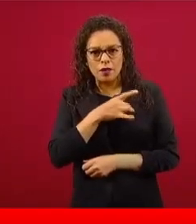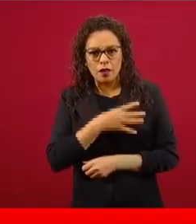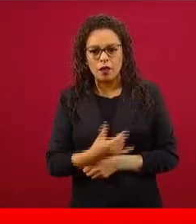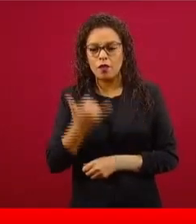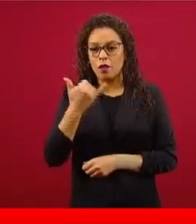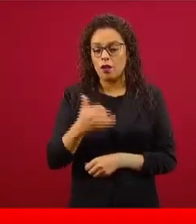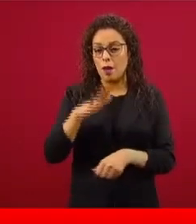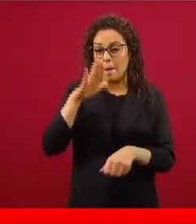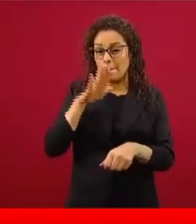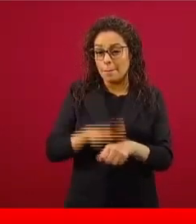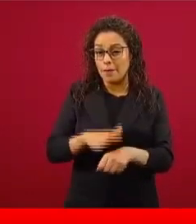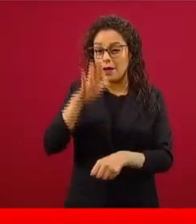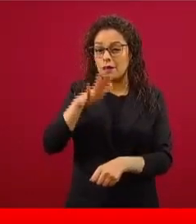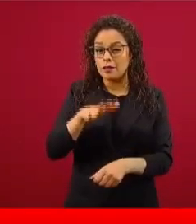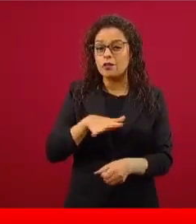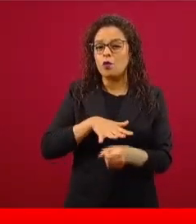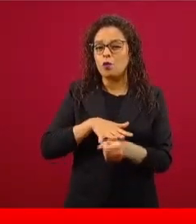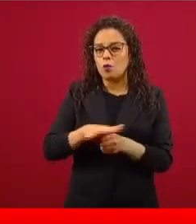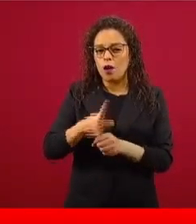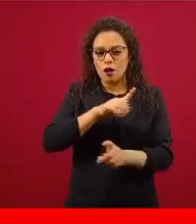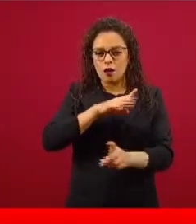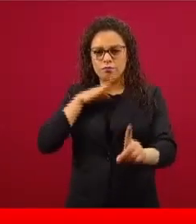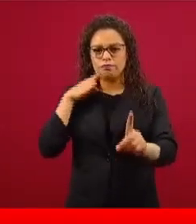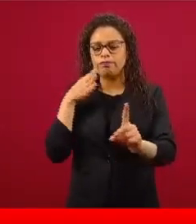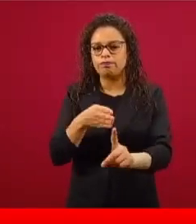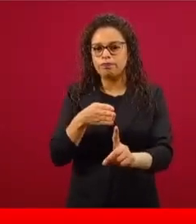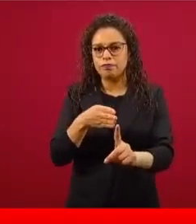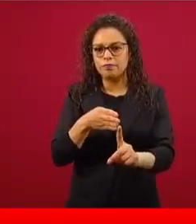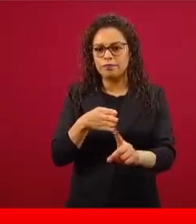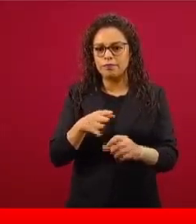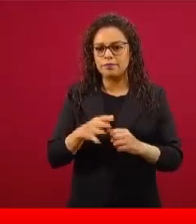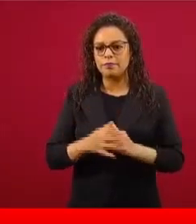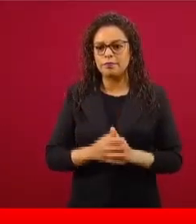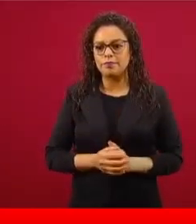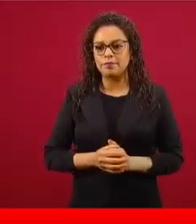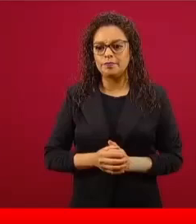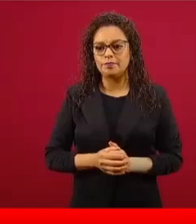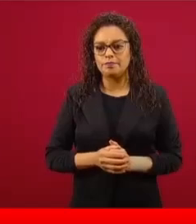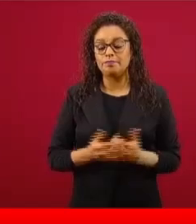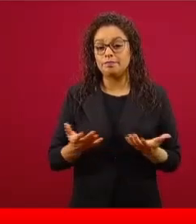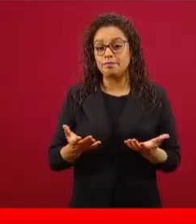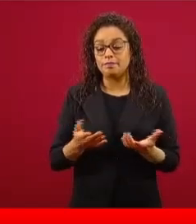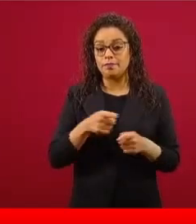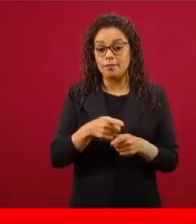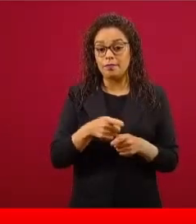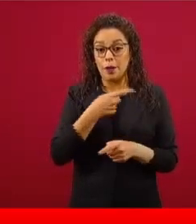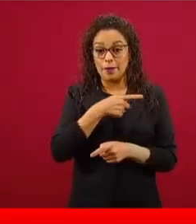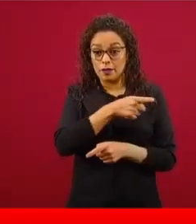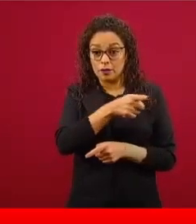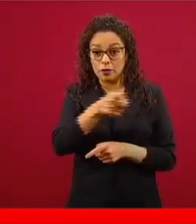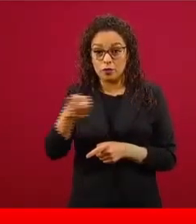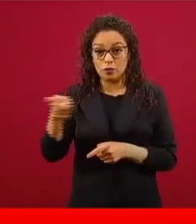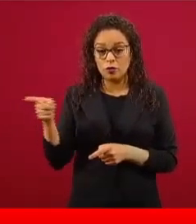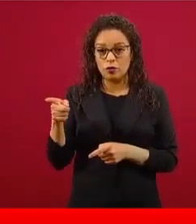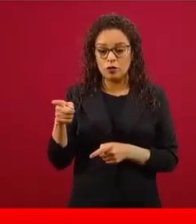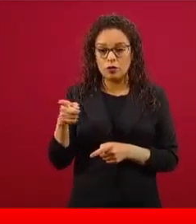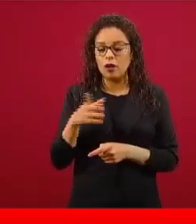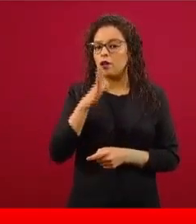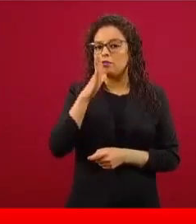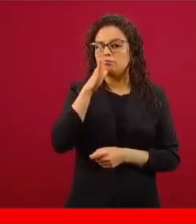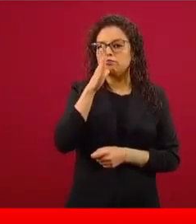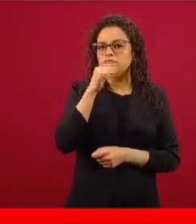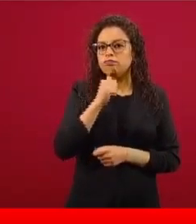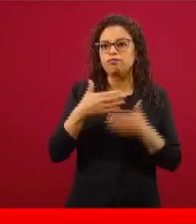más populares, en los sectores que no tienen acceso luego a contrastar la información. Y así estamos